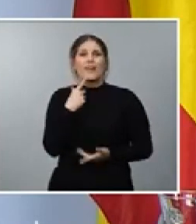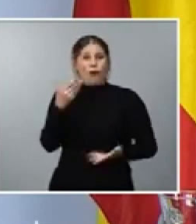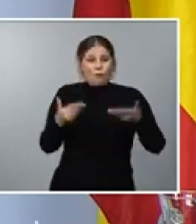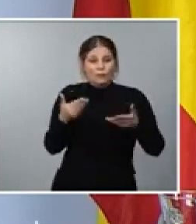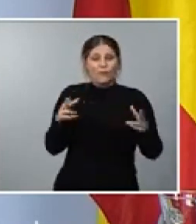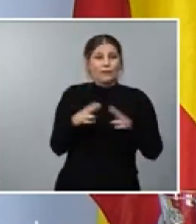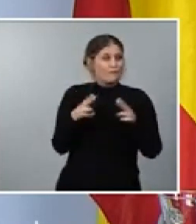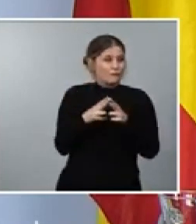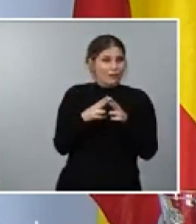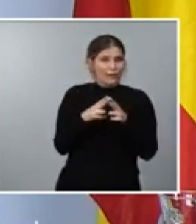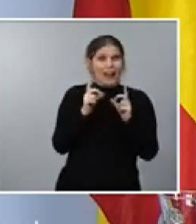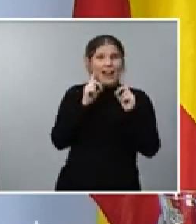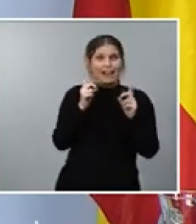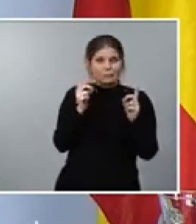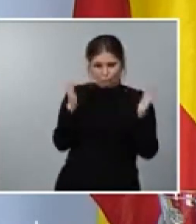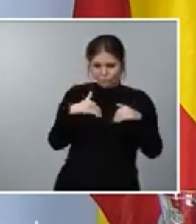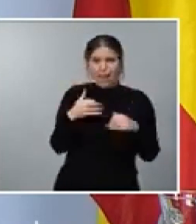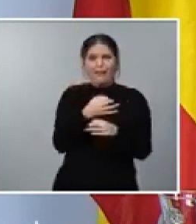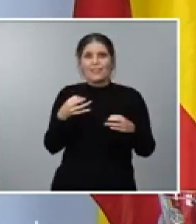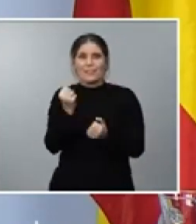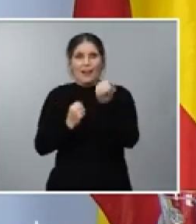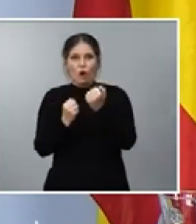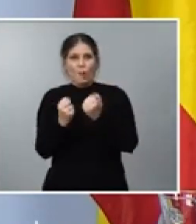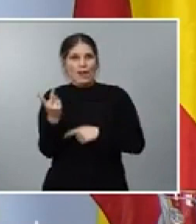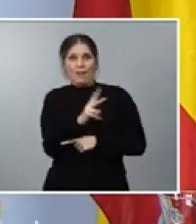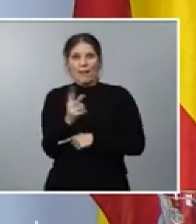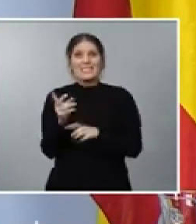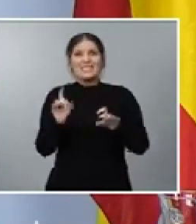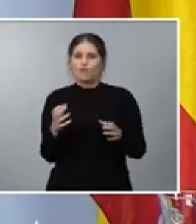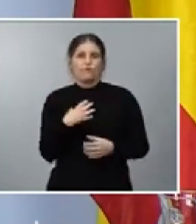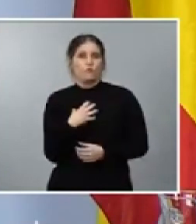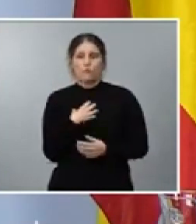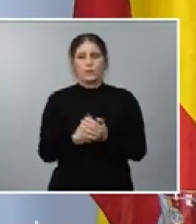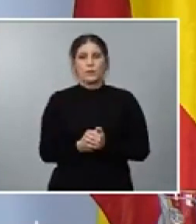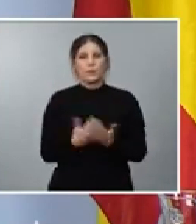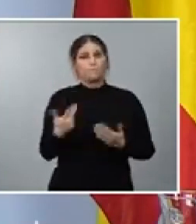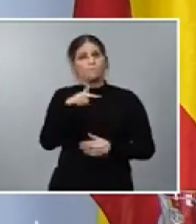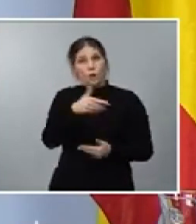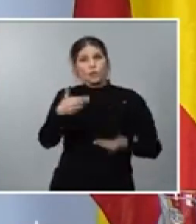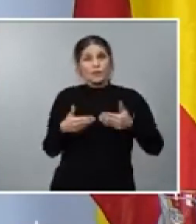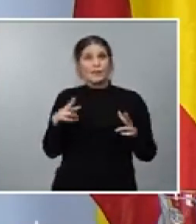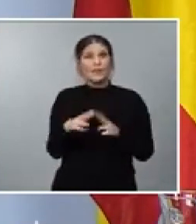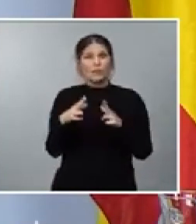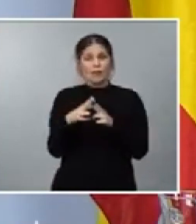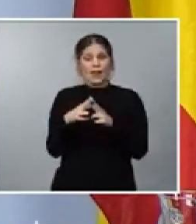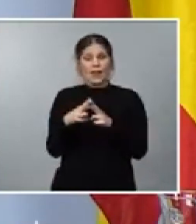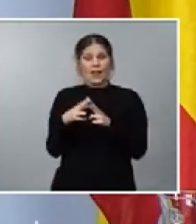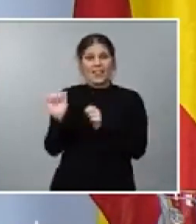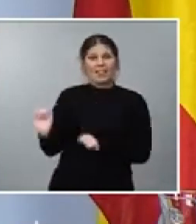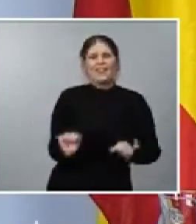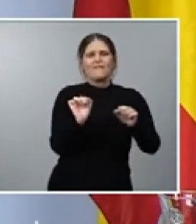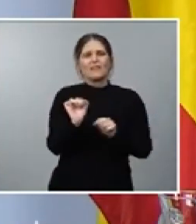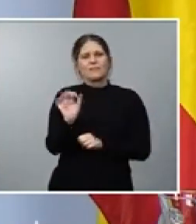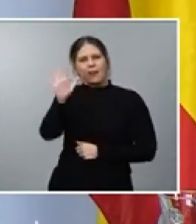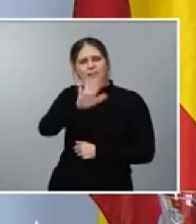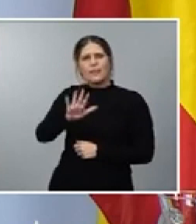social sin eficiencia económica y viceversa. Porque es justamente esta justicia social, con la defensa del Estado del